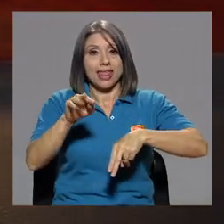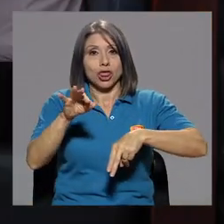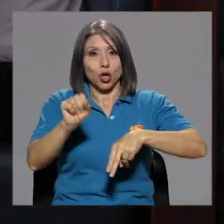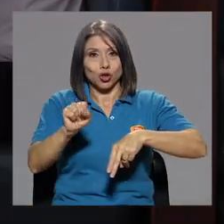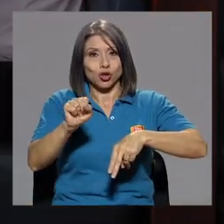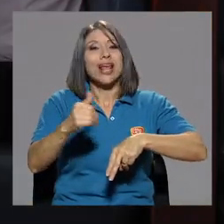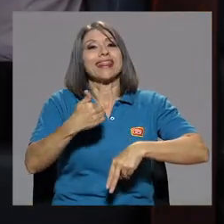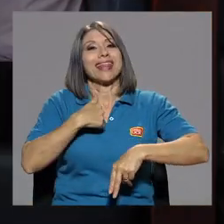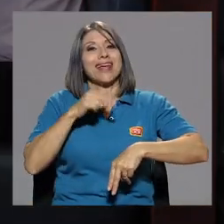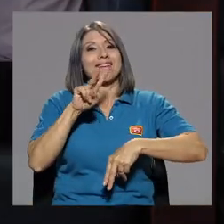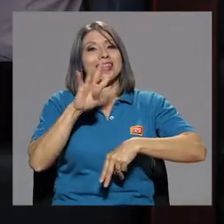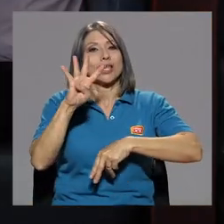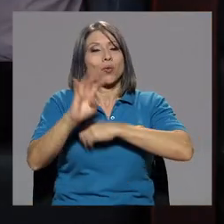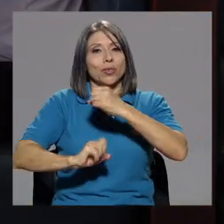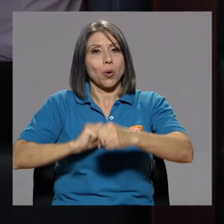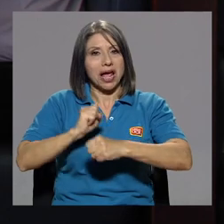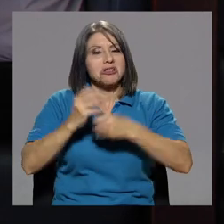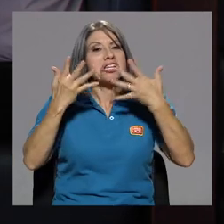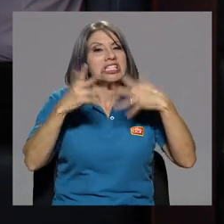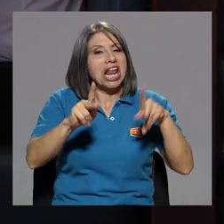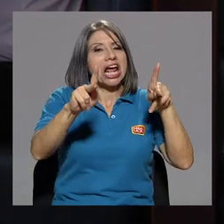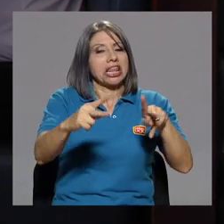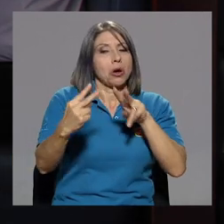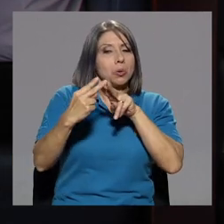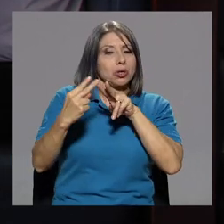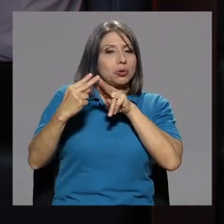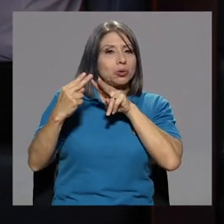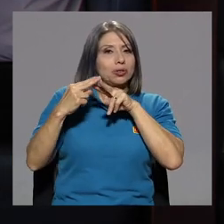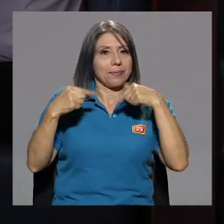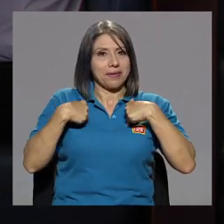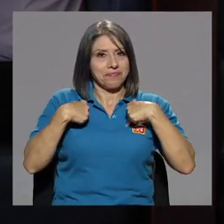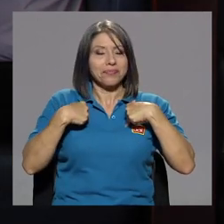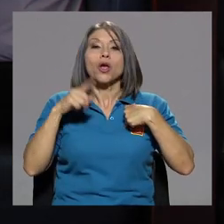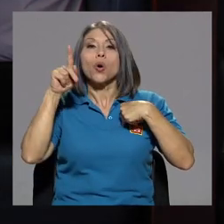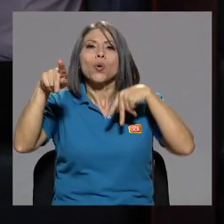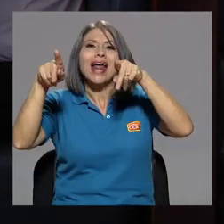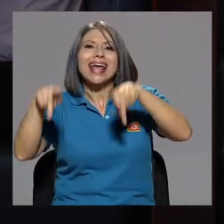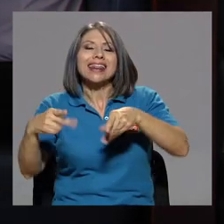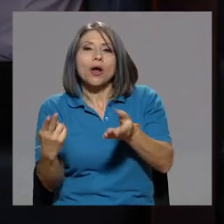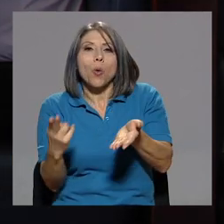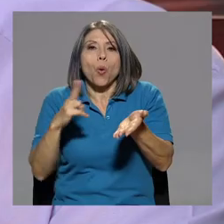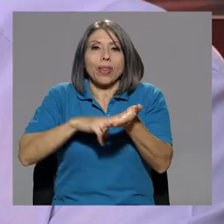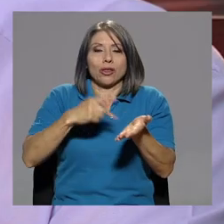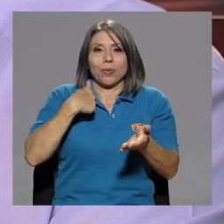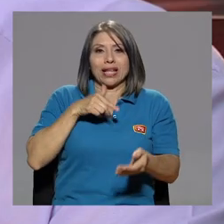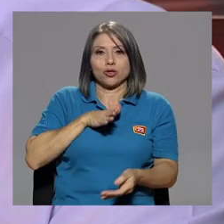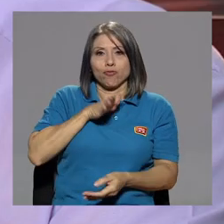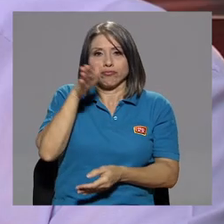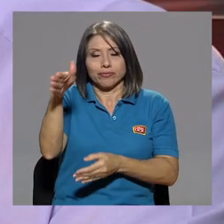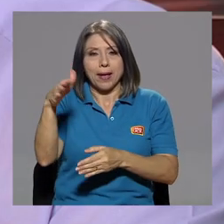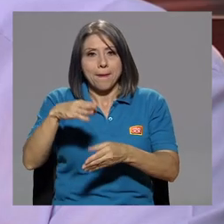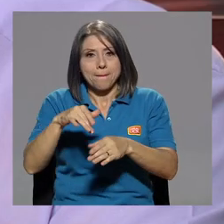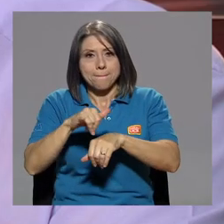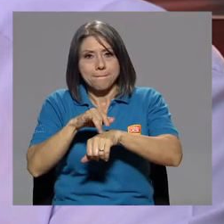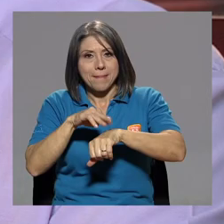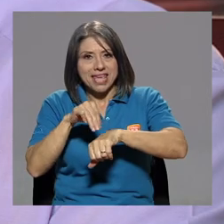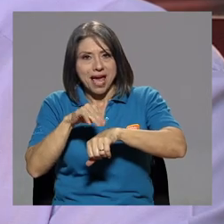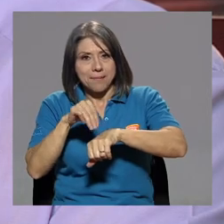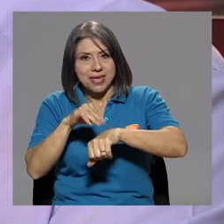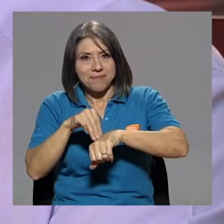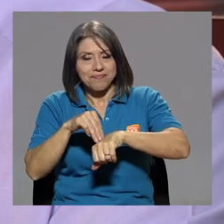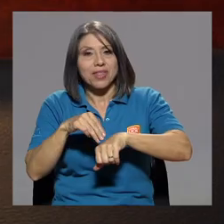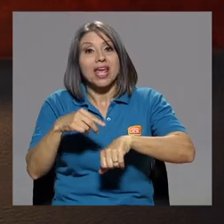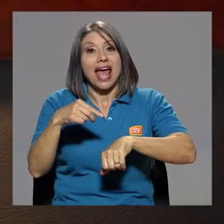Y ahí me fue conociendo, conociendo a la gente. Entonces, me contrató una gente para Miami. Y yo cantaba una